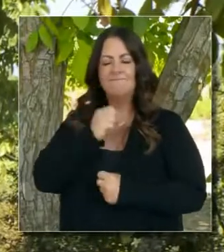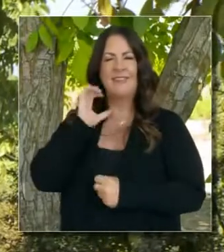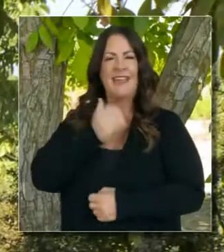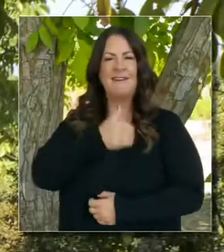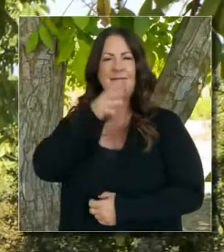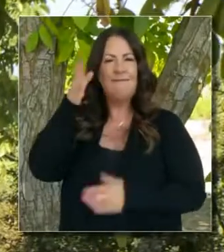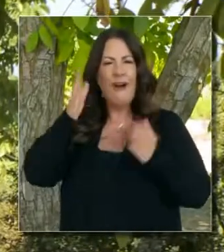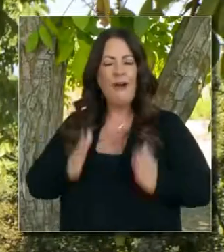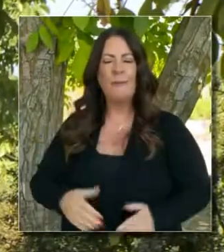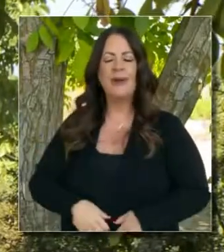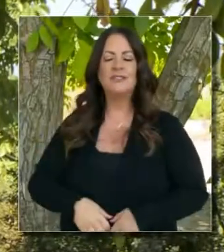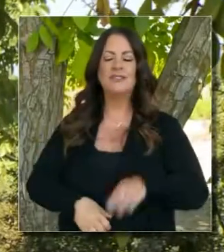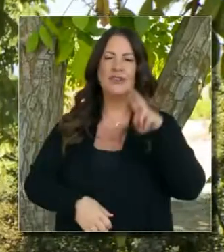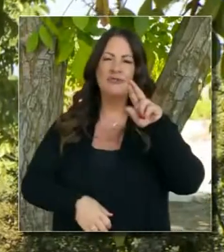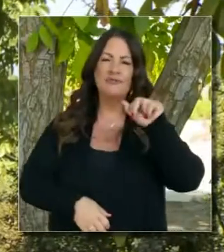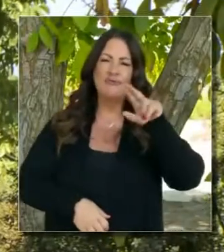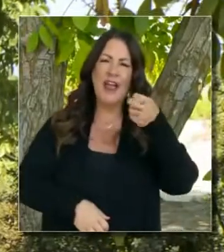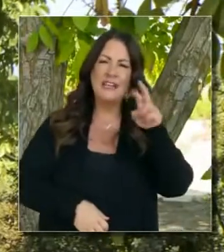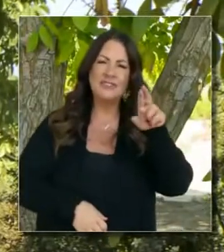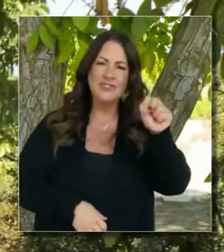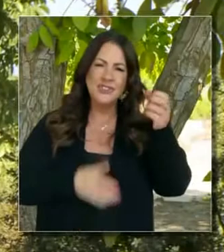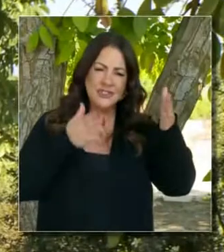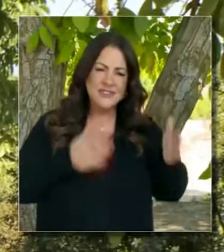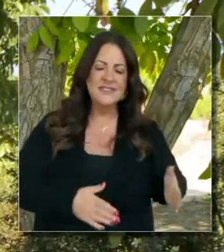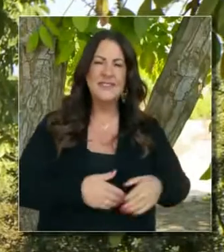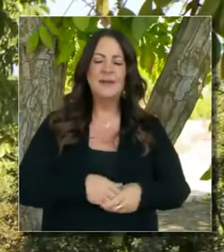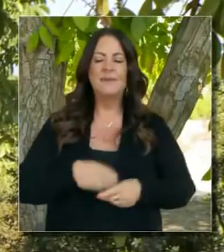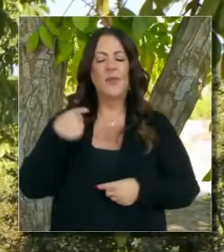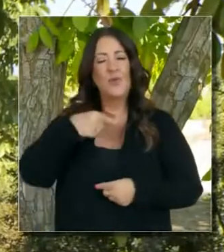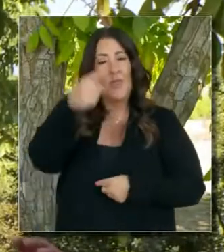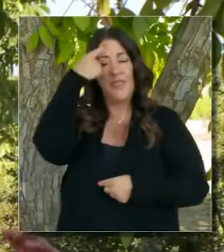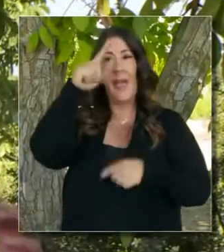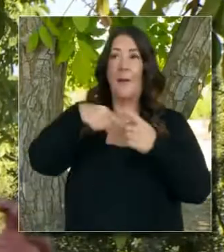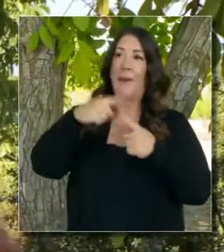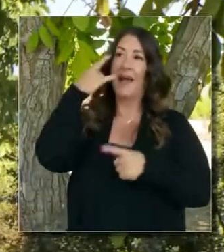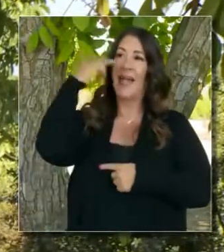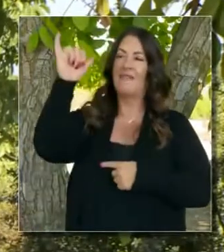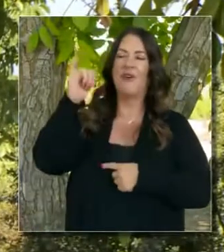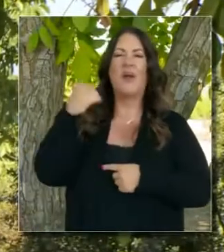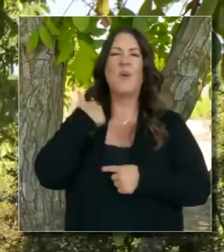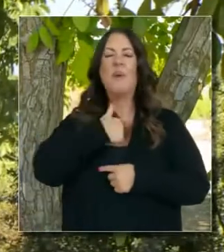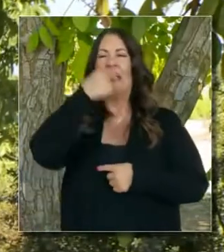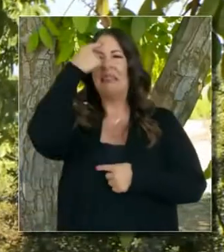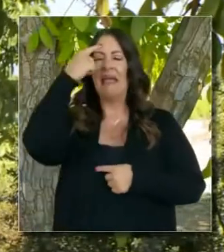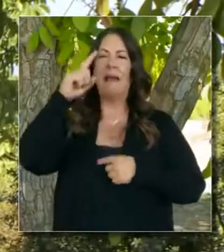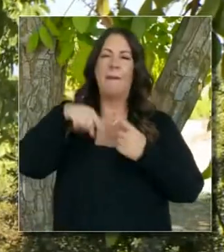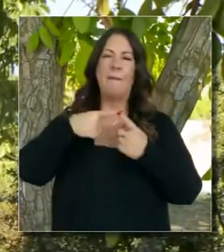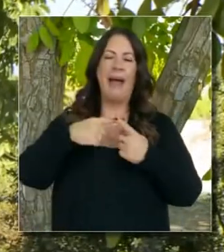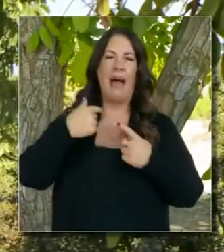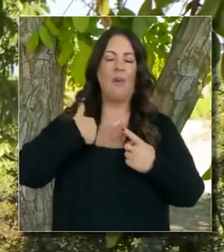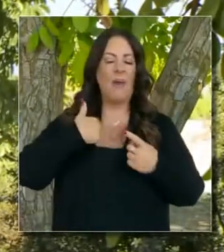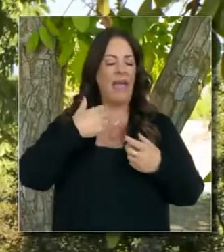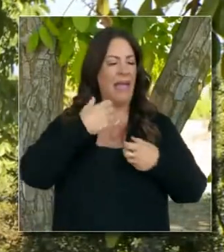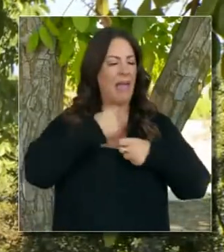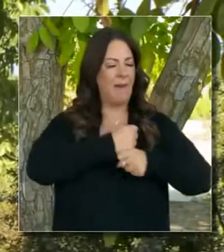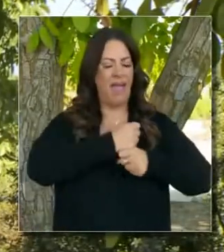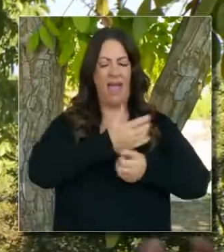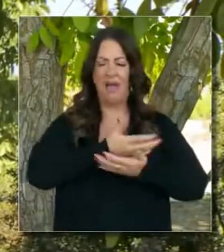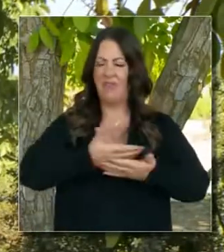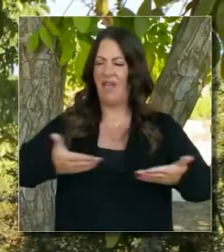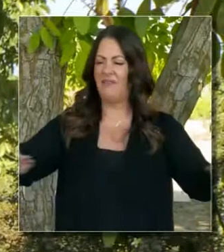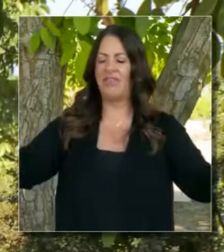sustención de ecológico. Y qué orgullosos estamos de nuestros trabajadores agrícolas. En California hablamos de